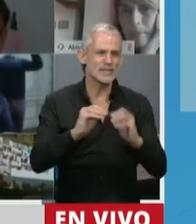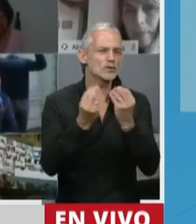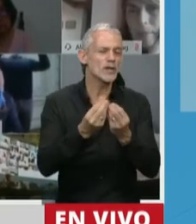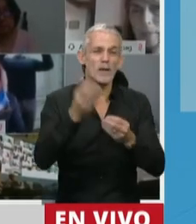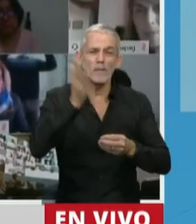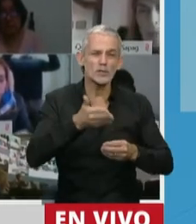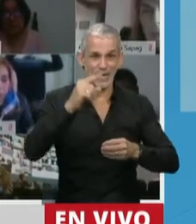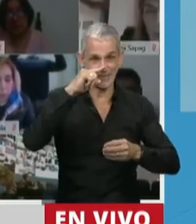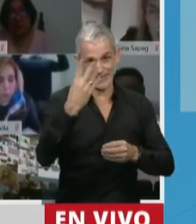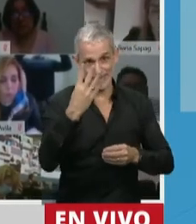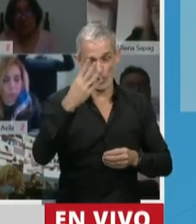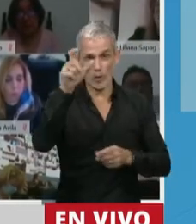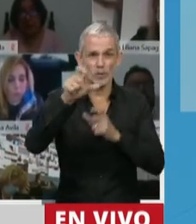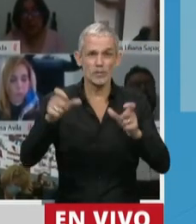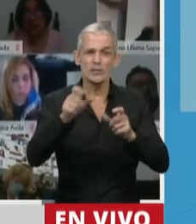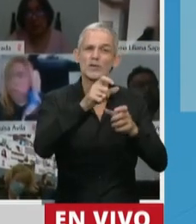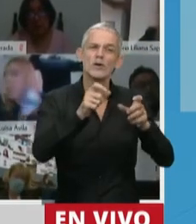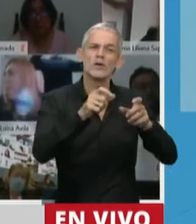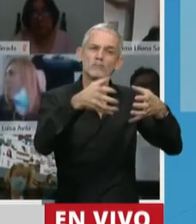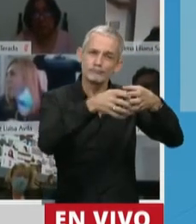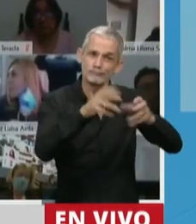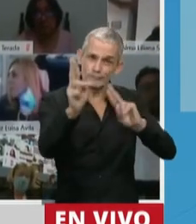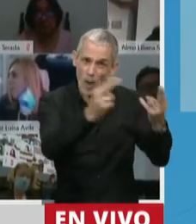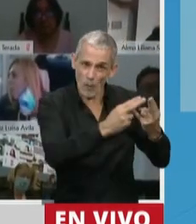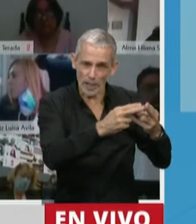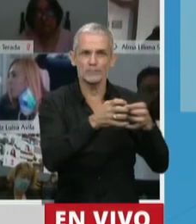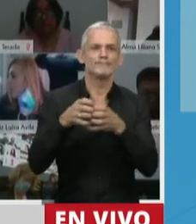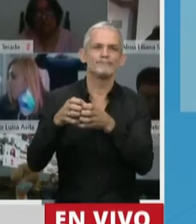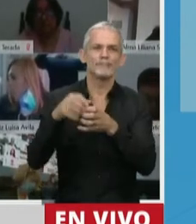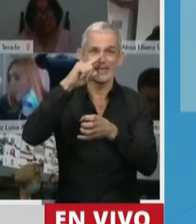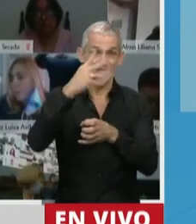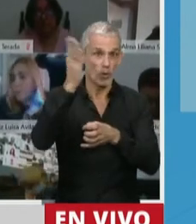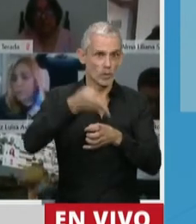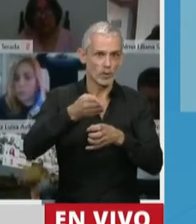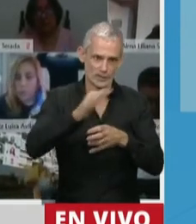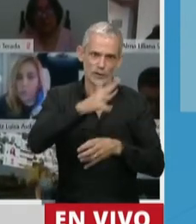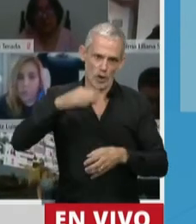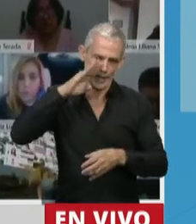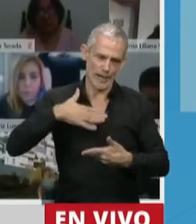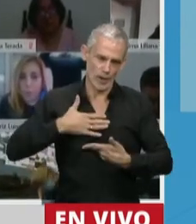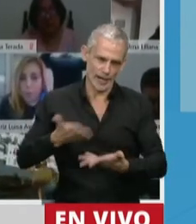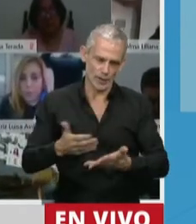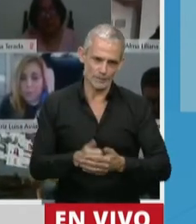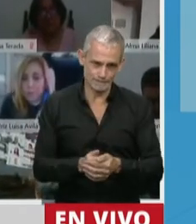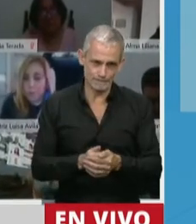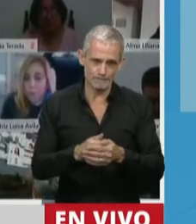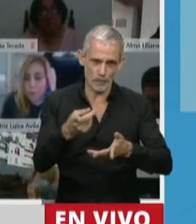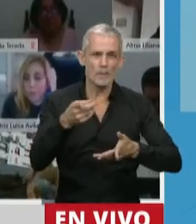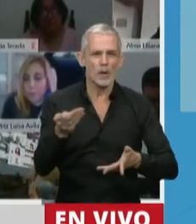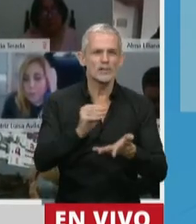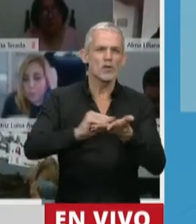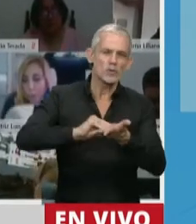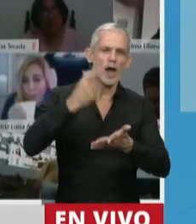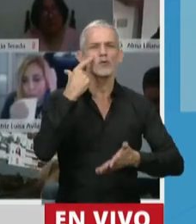74% de los fallecimientos son aquí en la provincia de Río Negro. Por eso, señor Presidente, señores diputados,